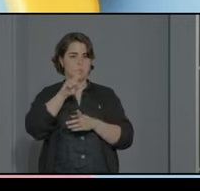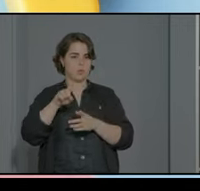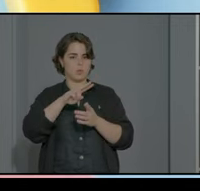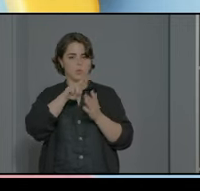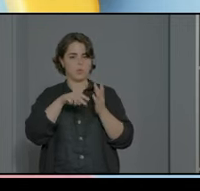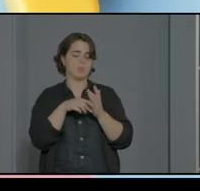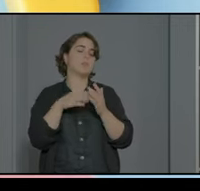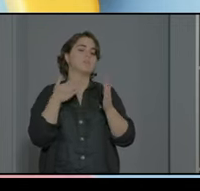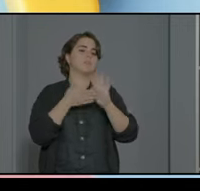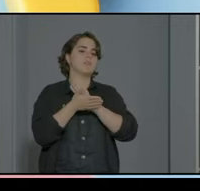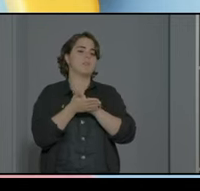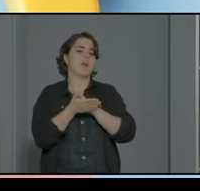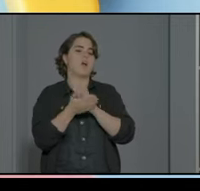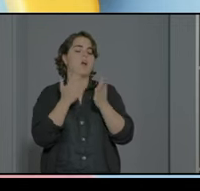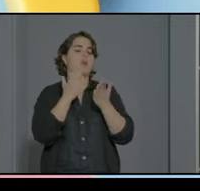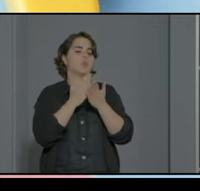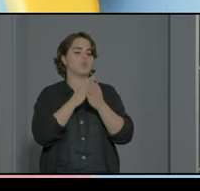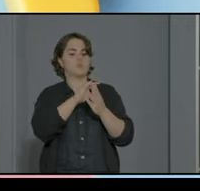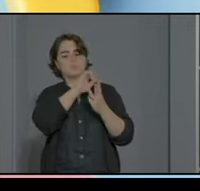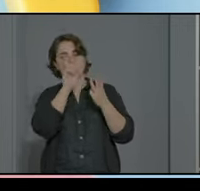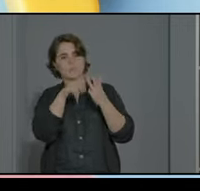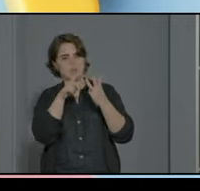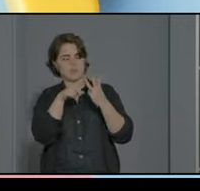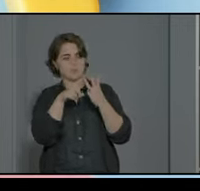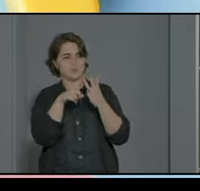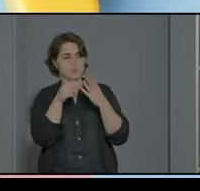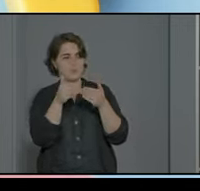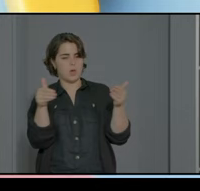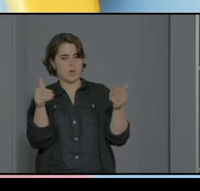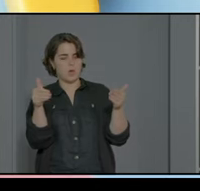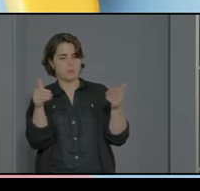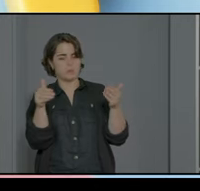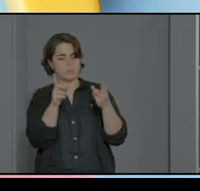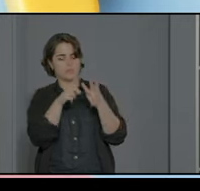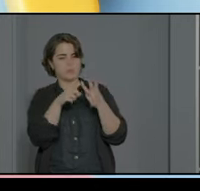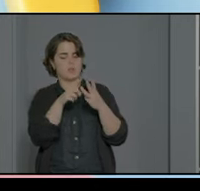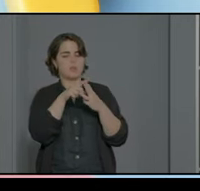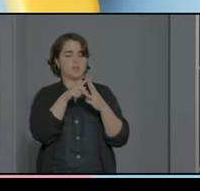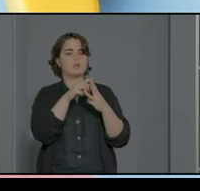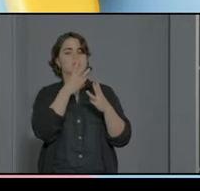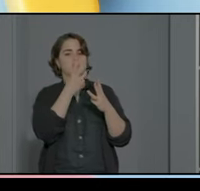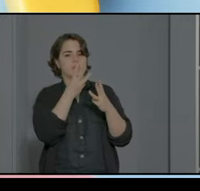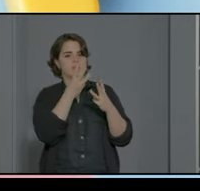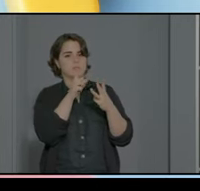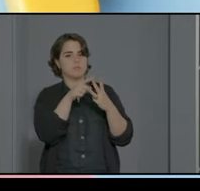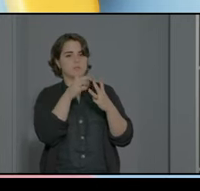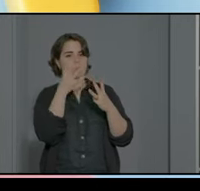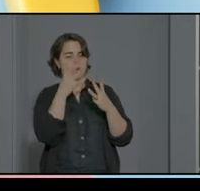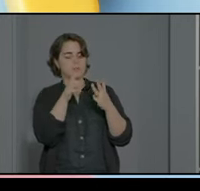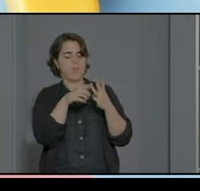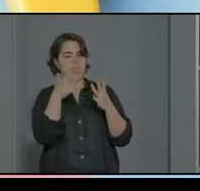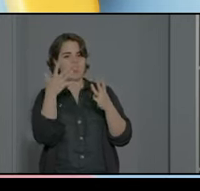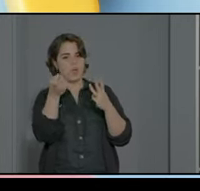hemos abierto nuestra tercera aula donde tenemos en un aula tres alumnos en otra cuatro y en otra cinco